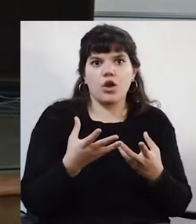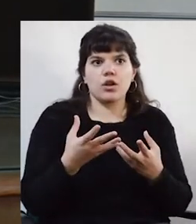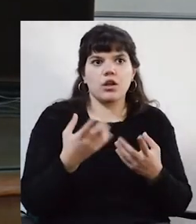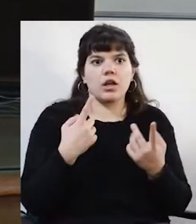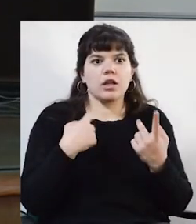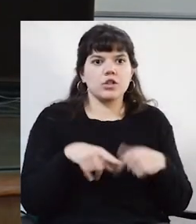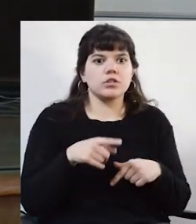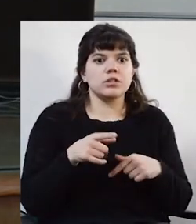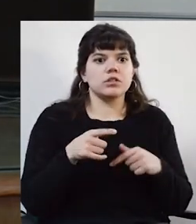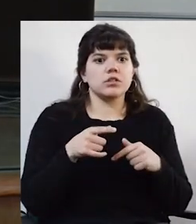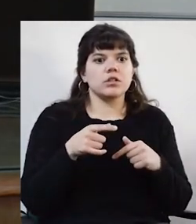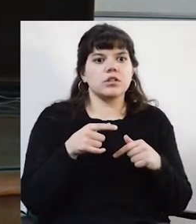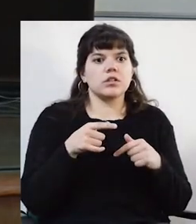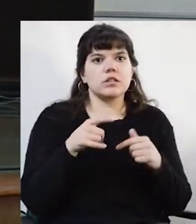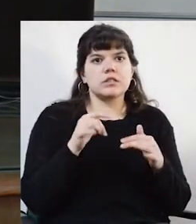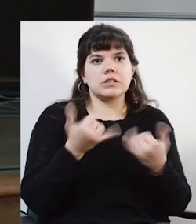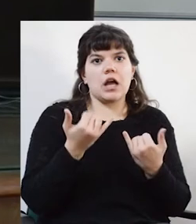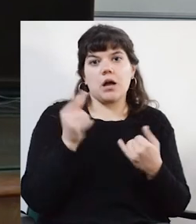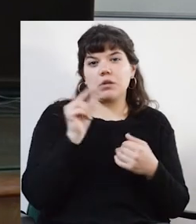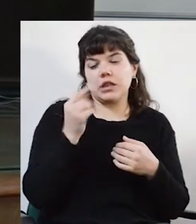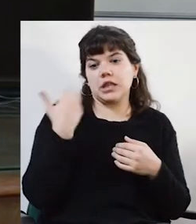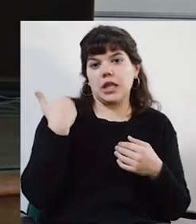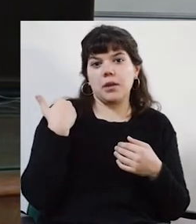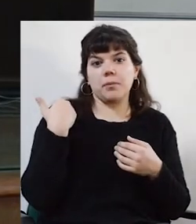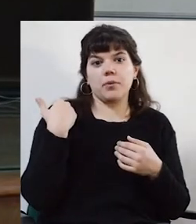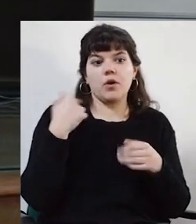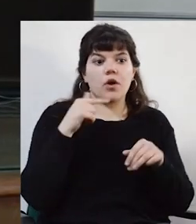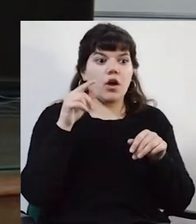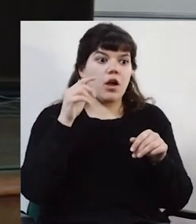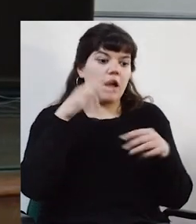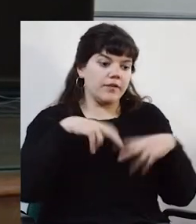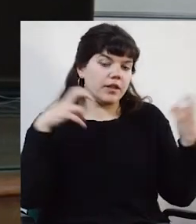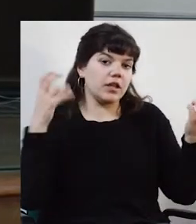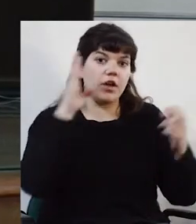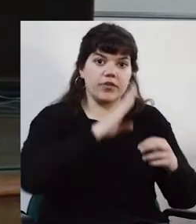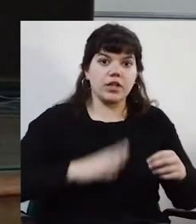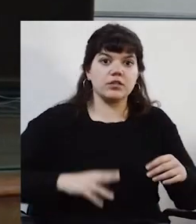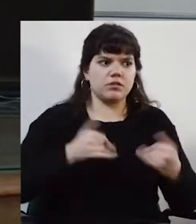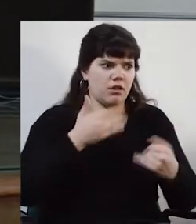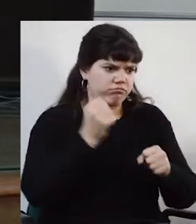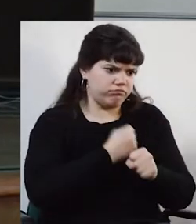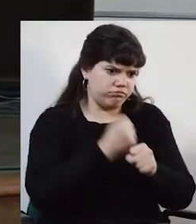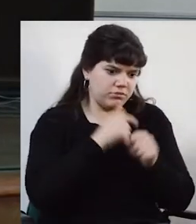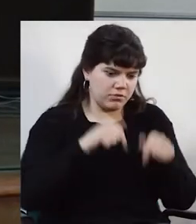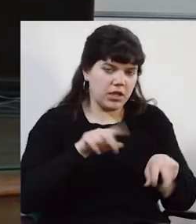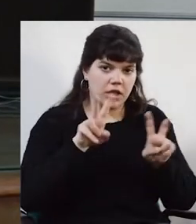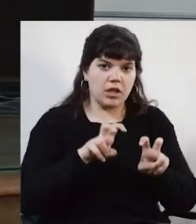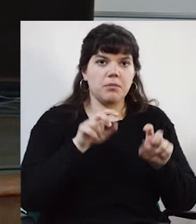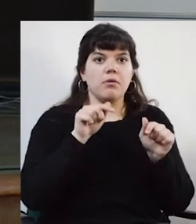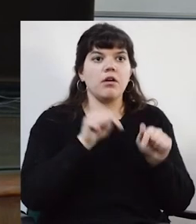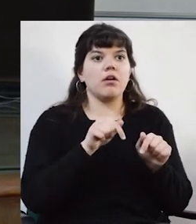Entonces, este, hace un tiempo, los objetivadores recién, que vienen trabajando hace rato con esto,